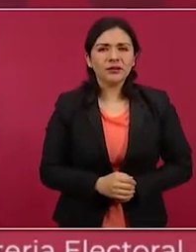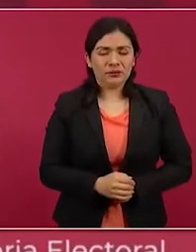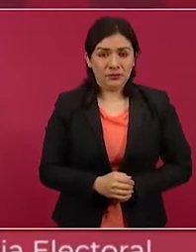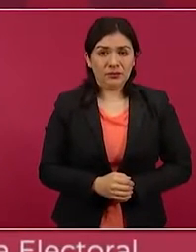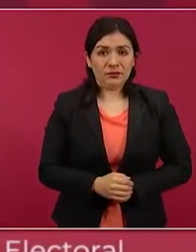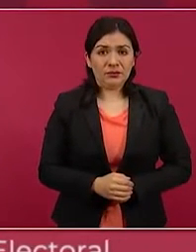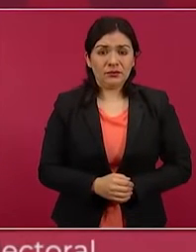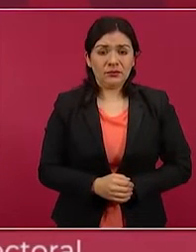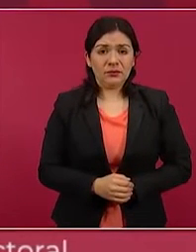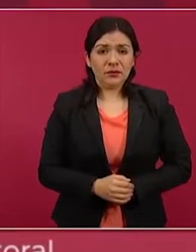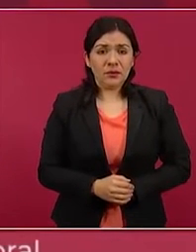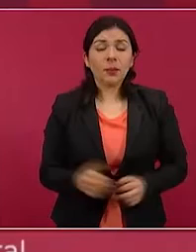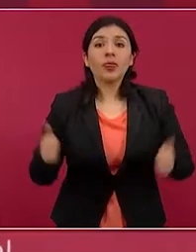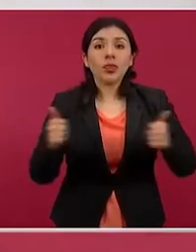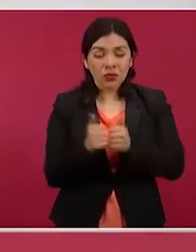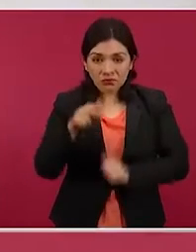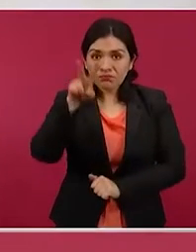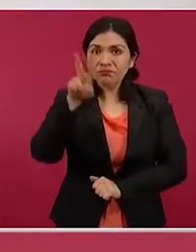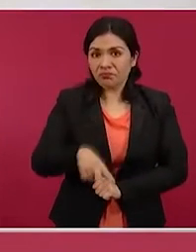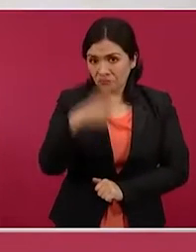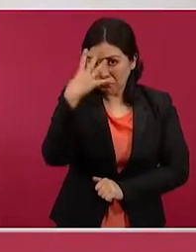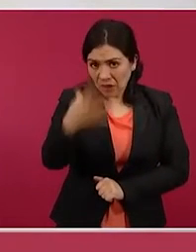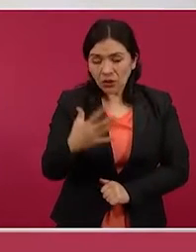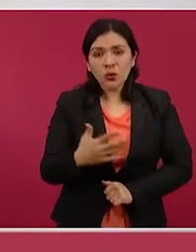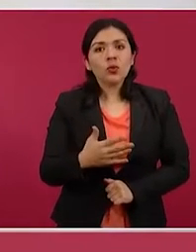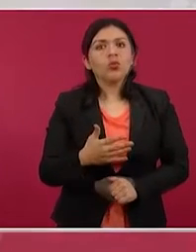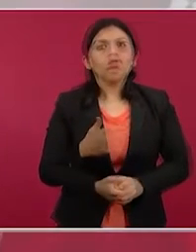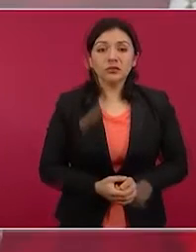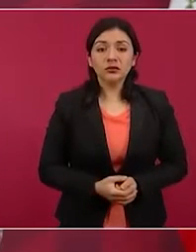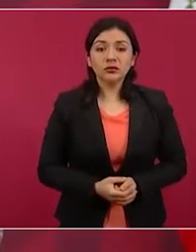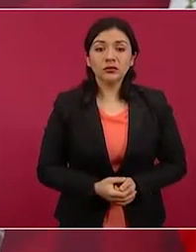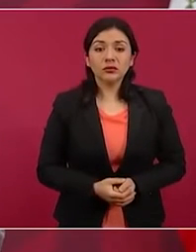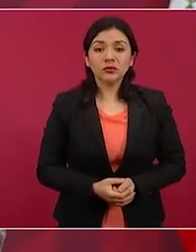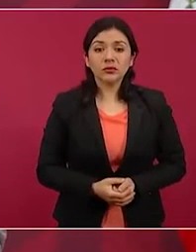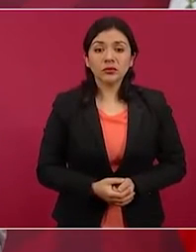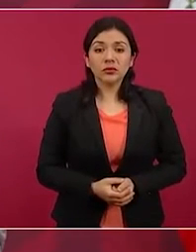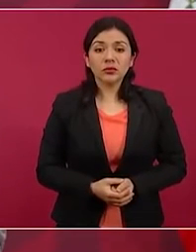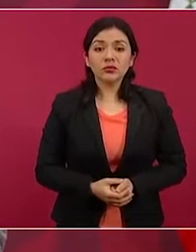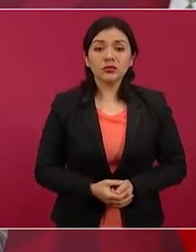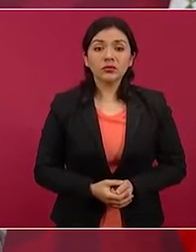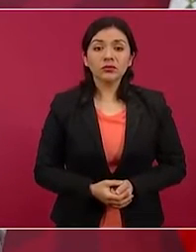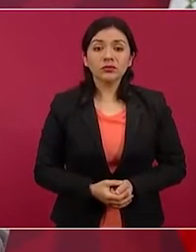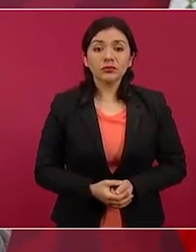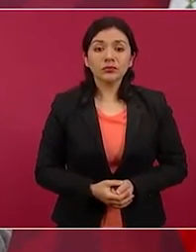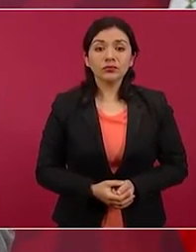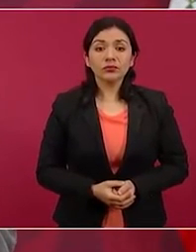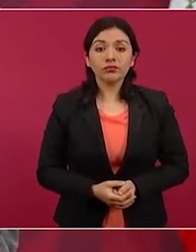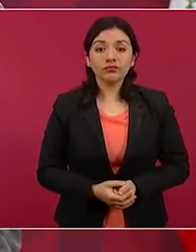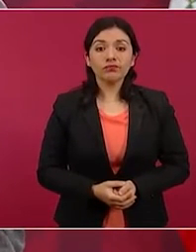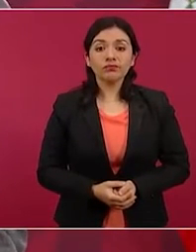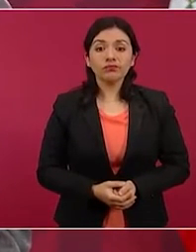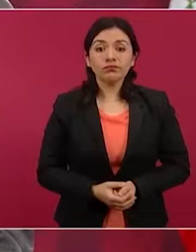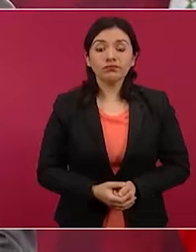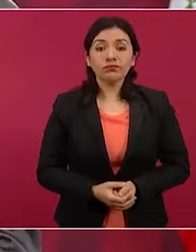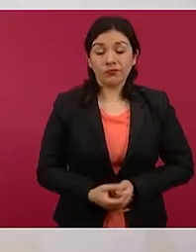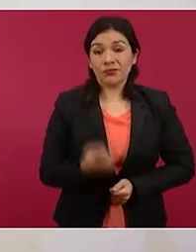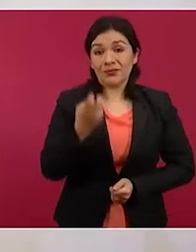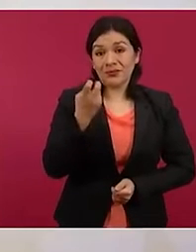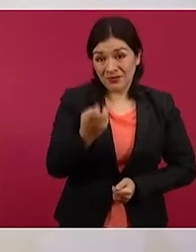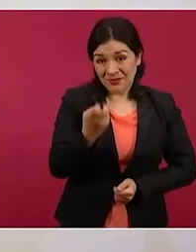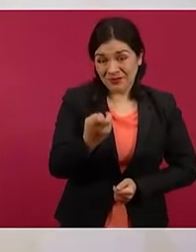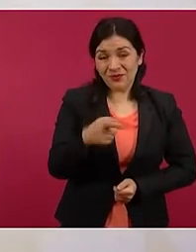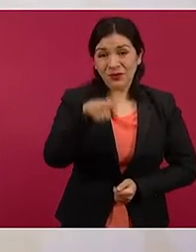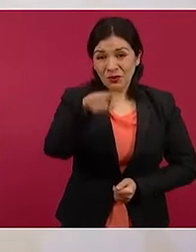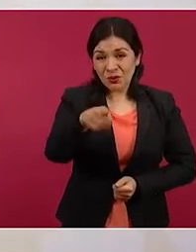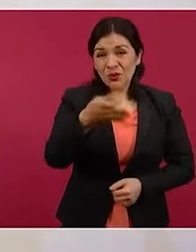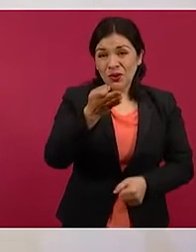cumplir con la democracia. Entonces, sí, lo que